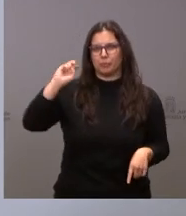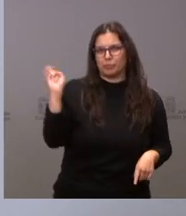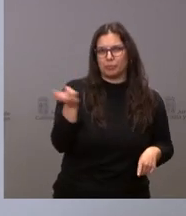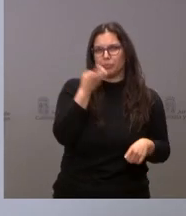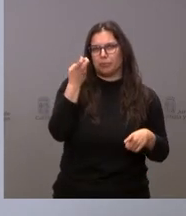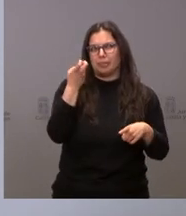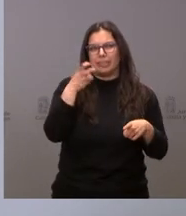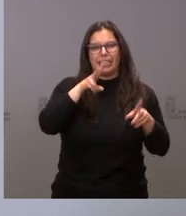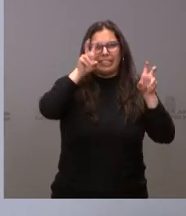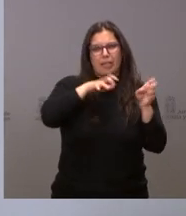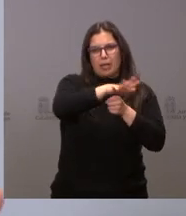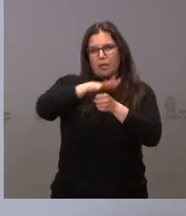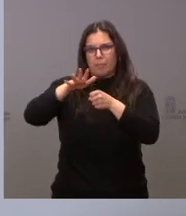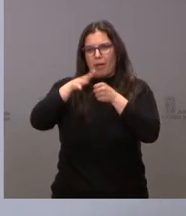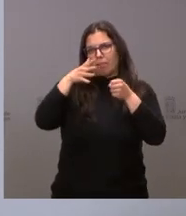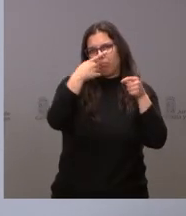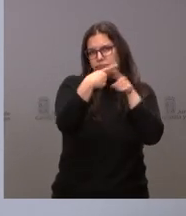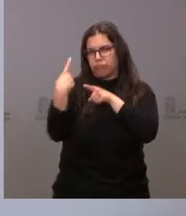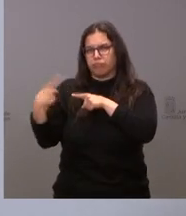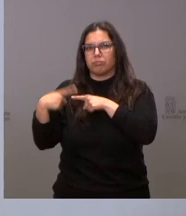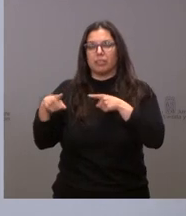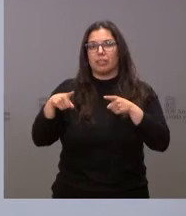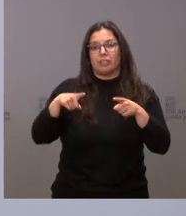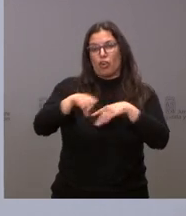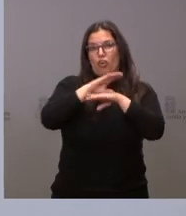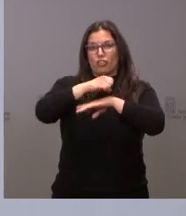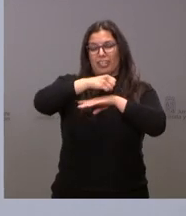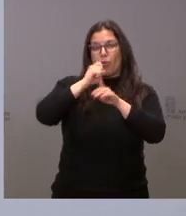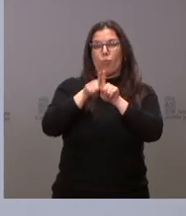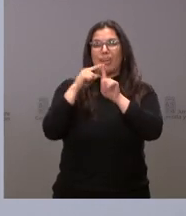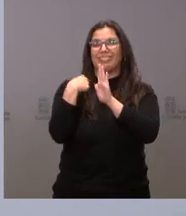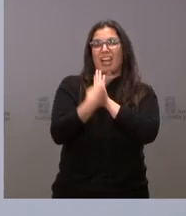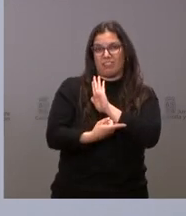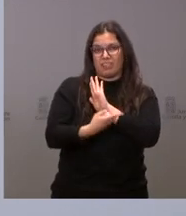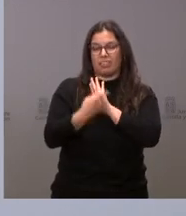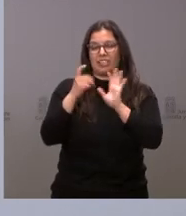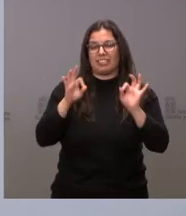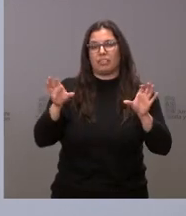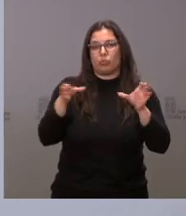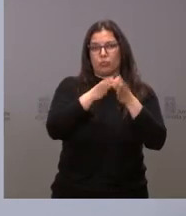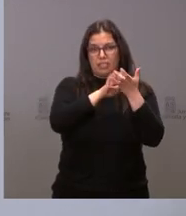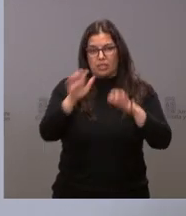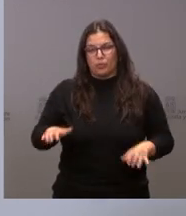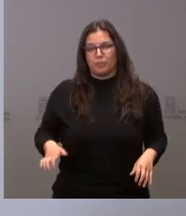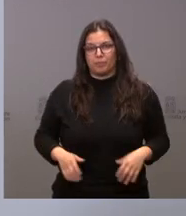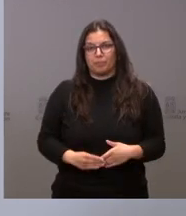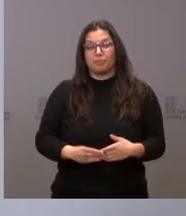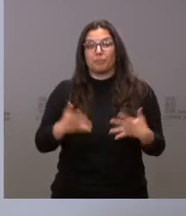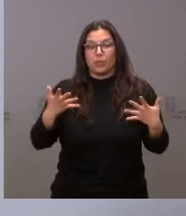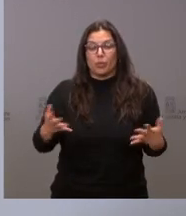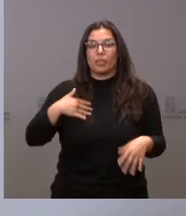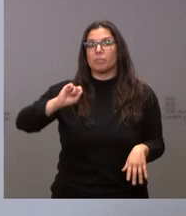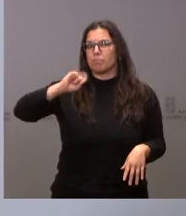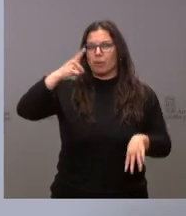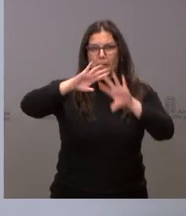afectan a gran parte de las consejerías de la Junta de Castilla y León. Por tanto, primera